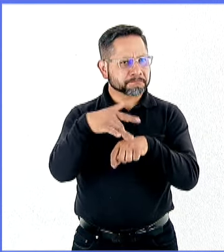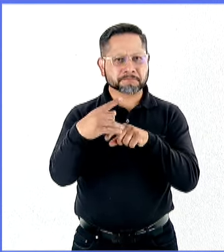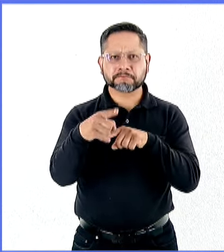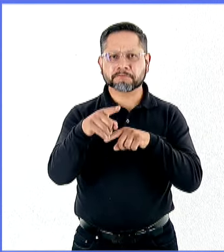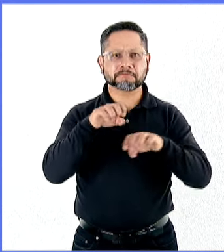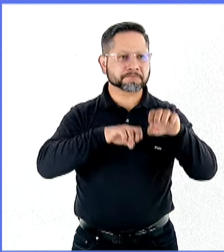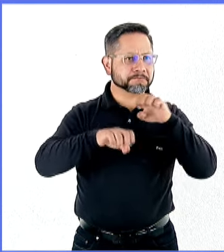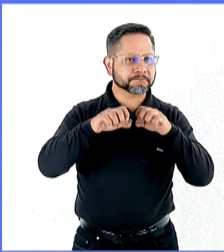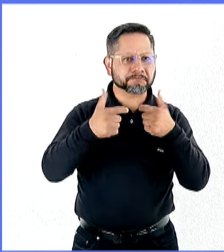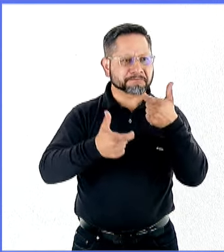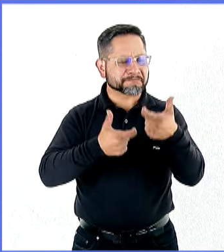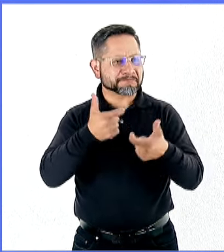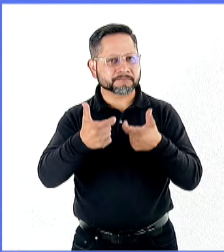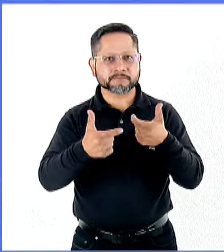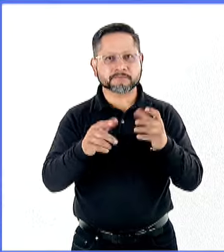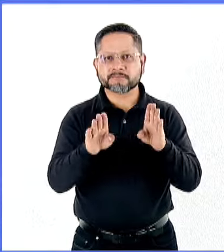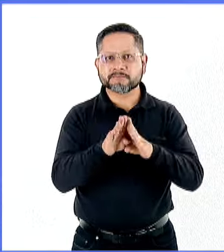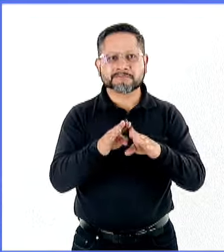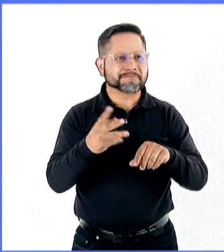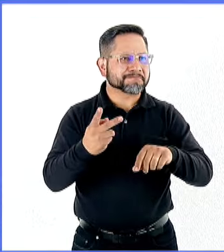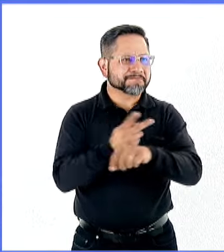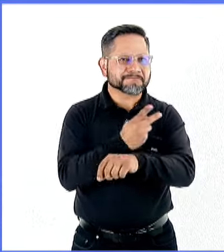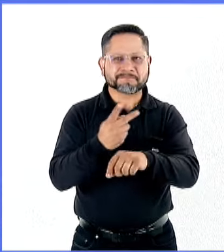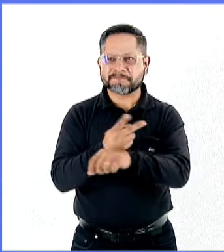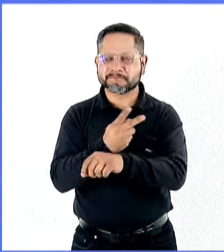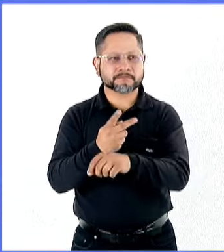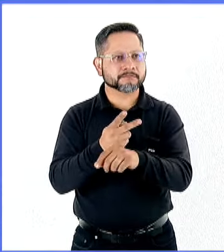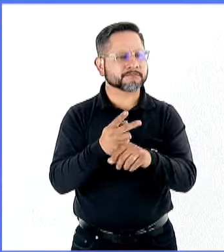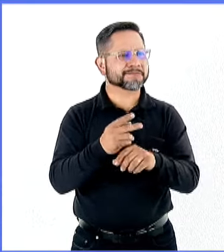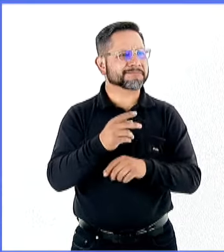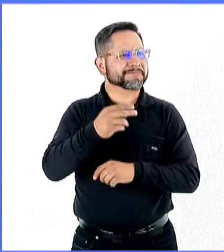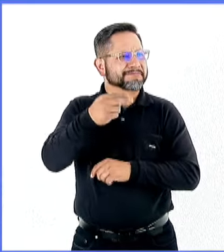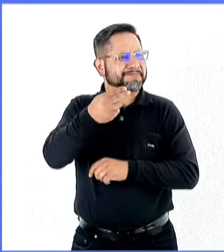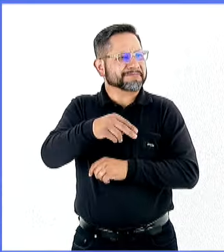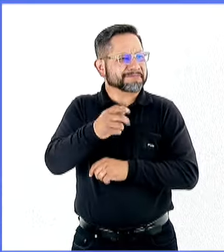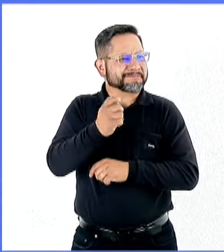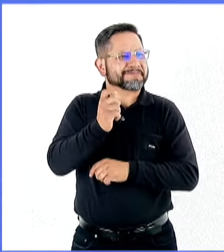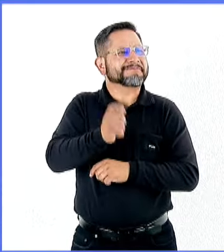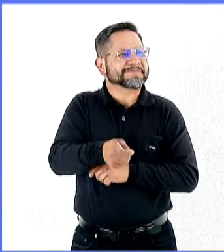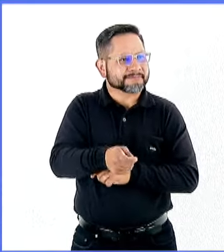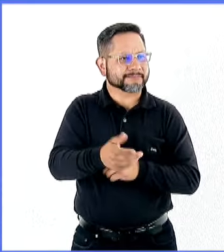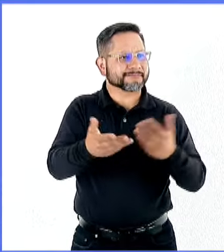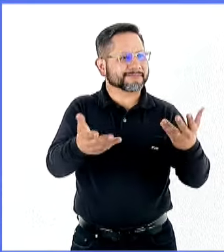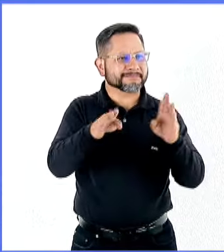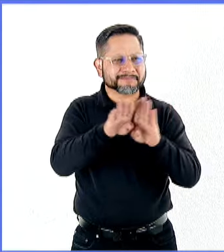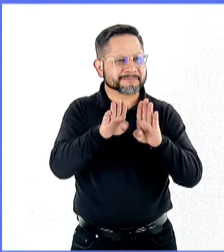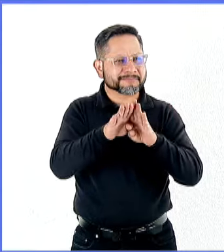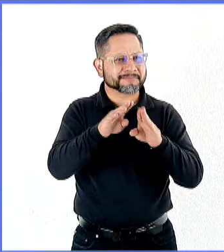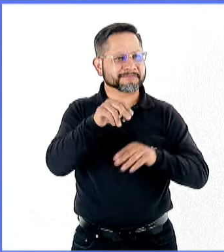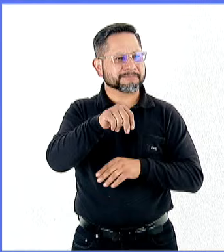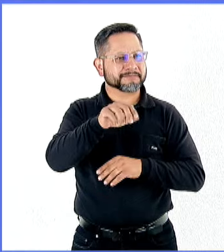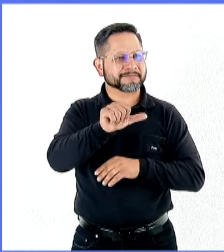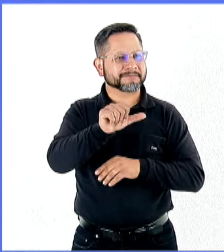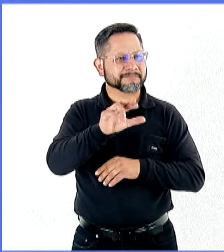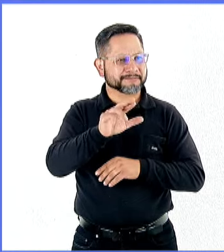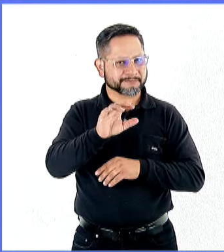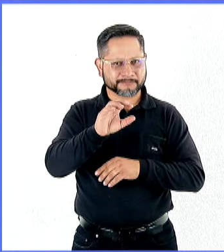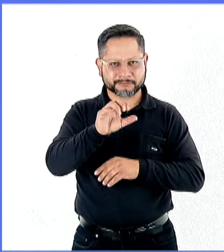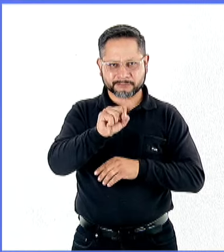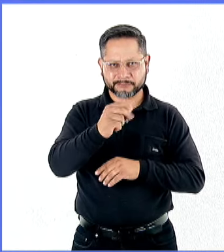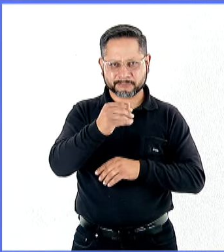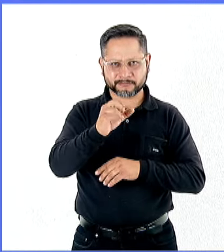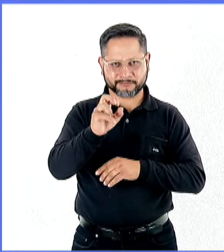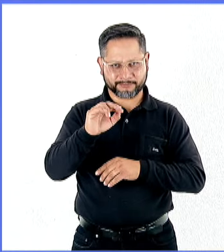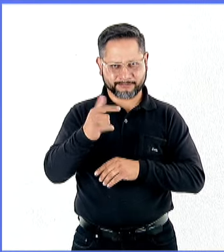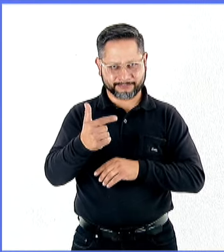en las economías, en qué está sucediendo. Comencemos por ahí. ¿Cómo identificarlo? ¿Qué lo define el New Shoring? Bueno, el New Shoring